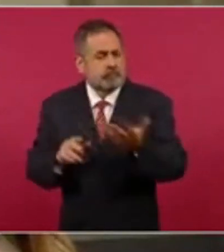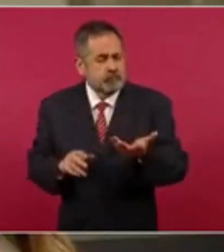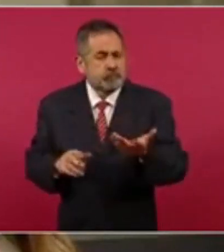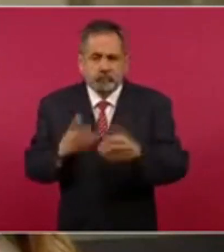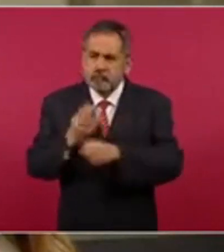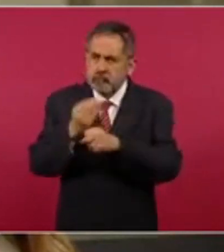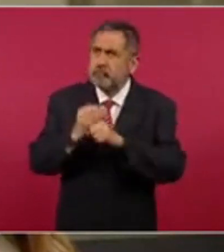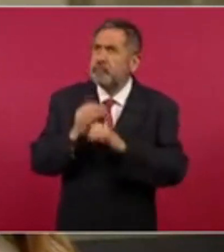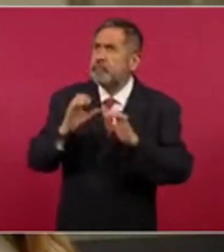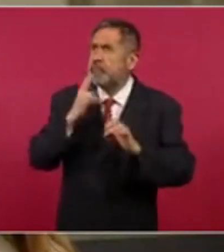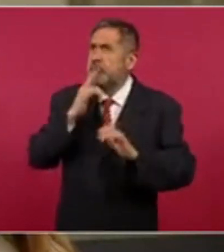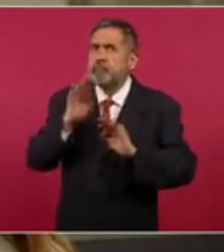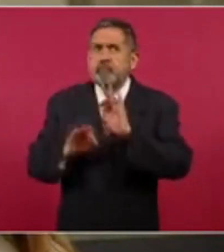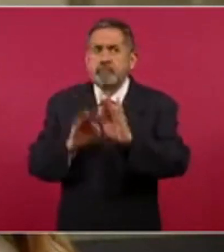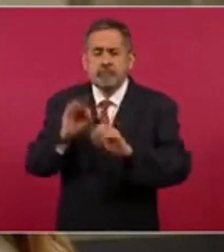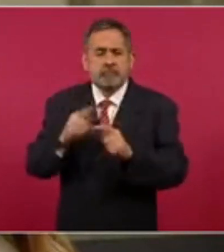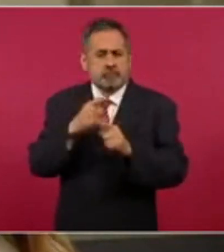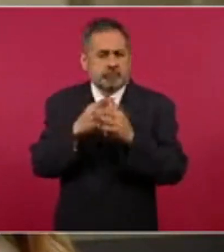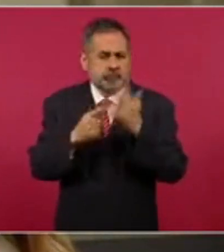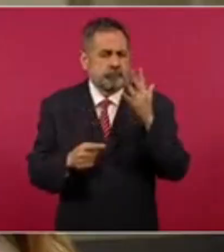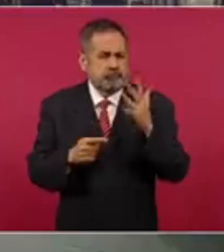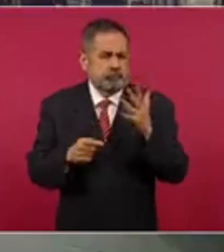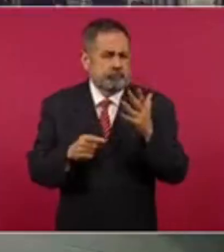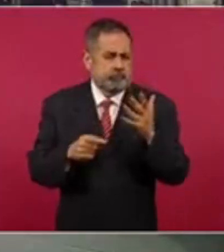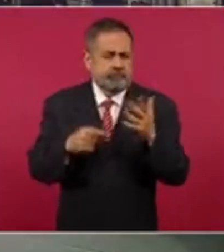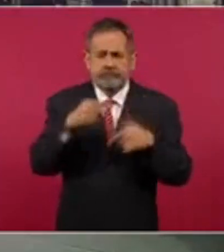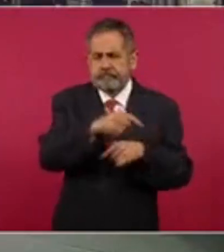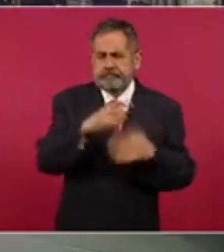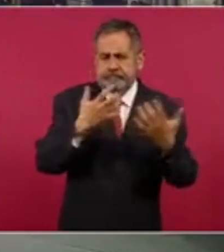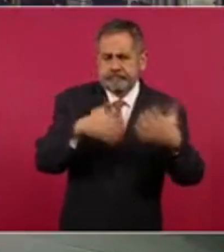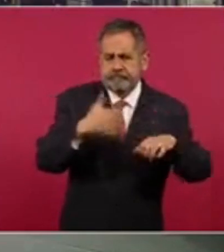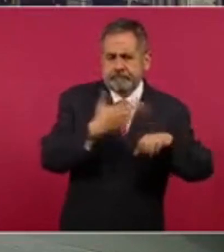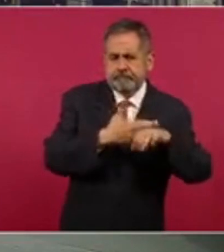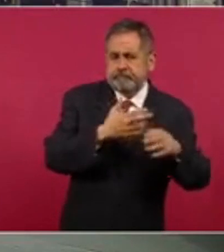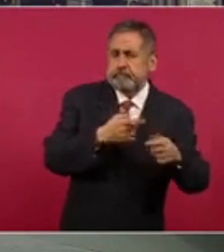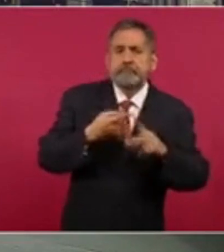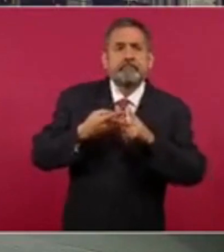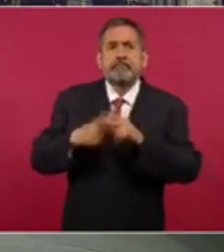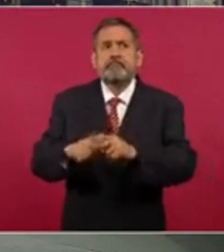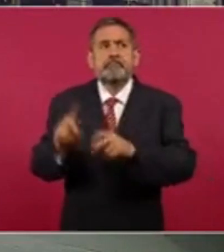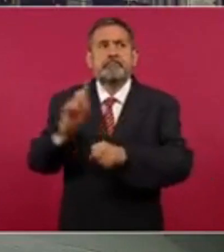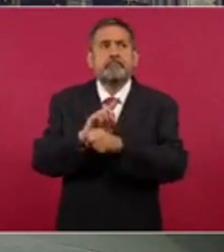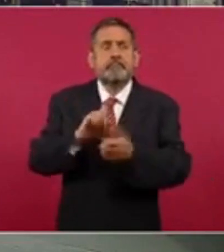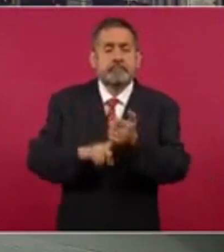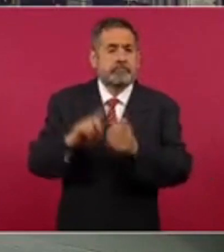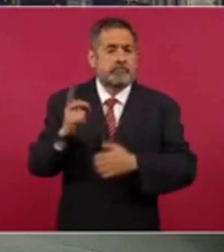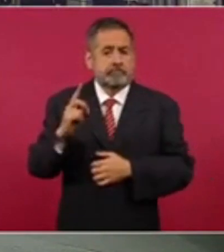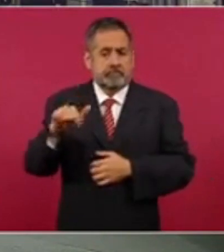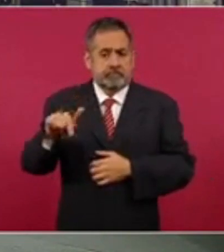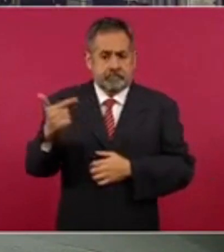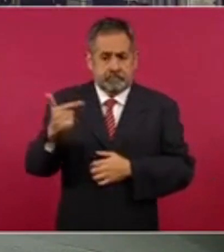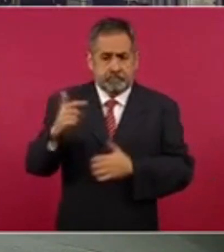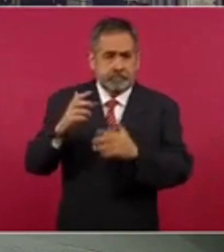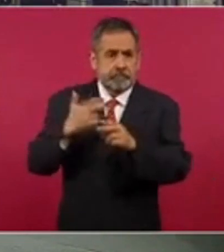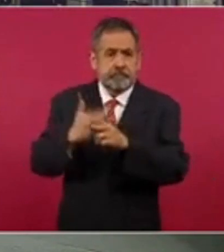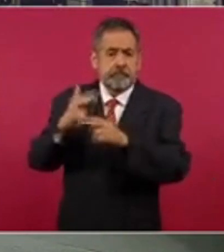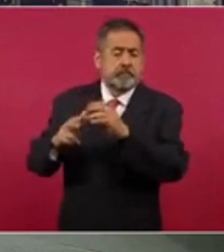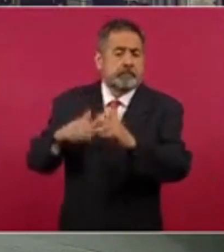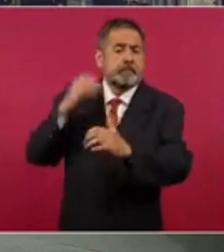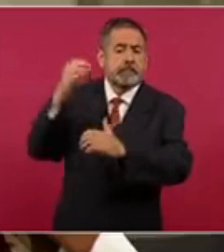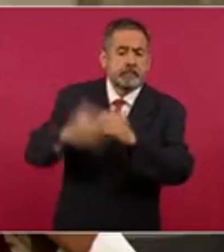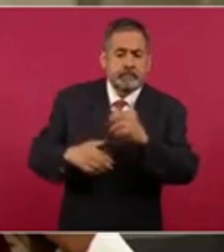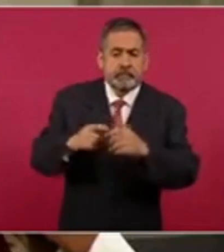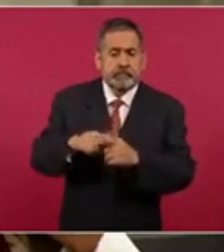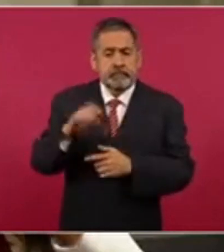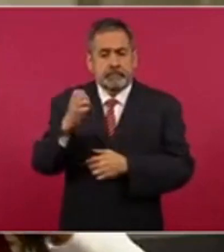mantenimiento y venta de materiales eléctricos, que estaría comenzando el 12 de diciembre y concluirían hasta finales de